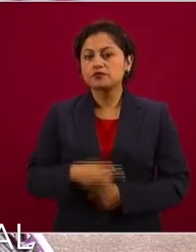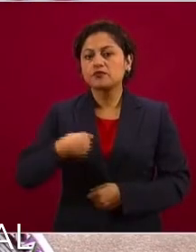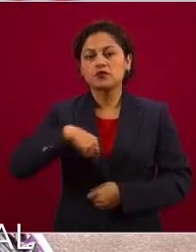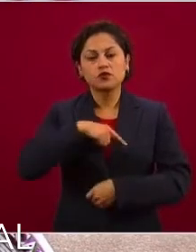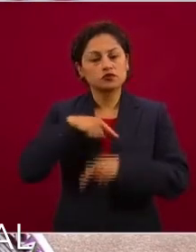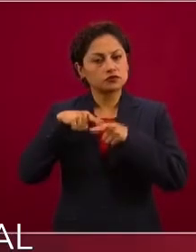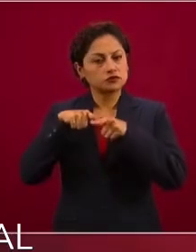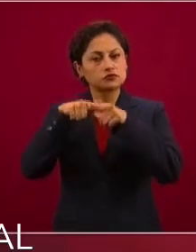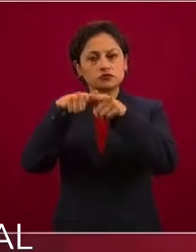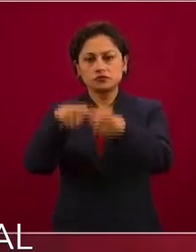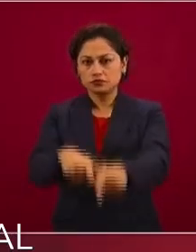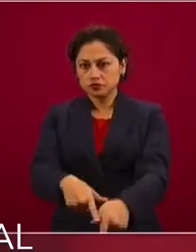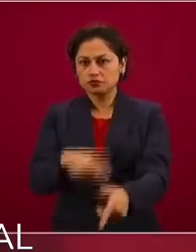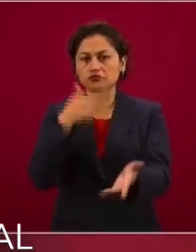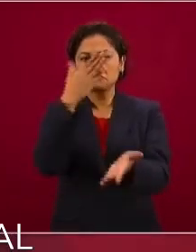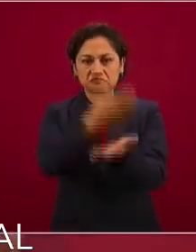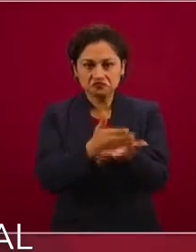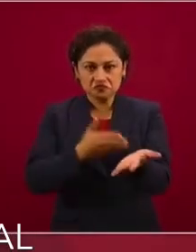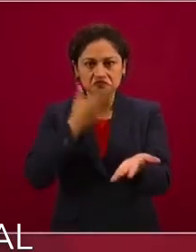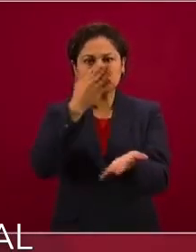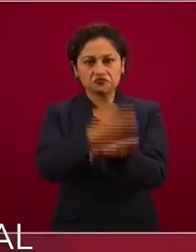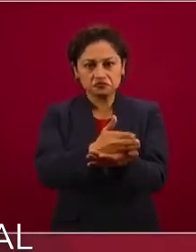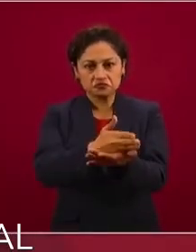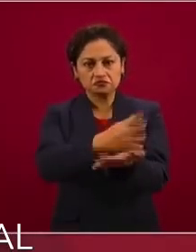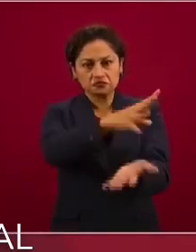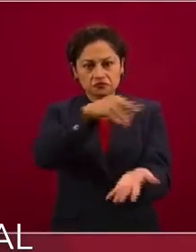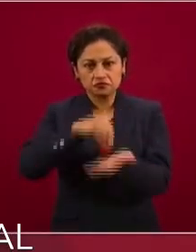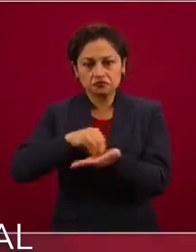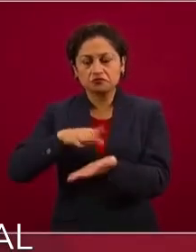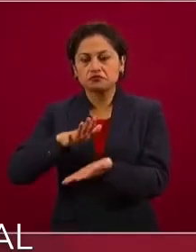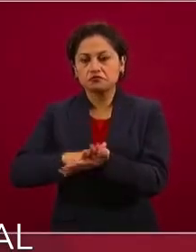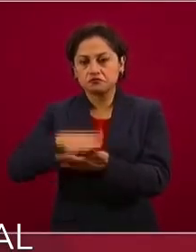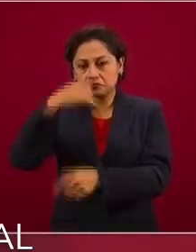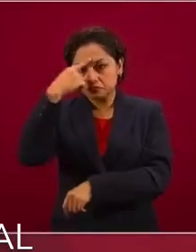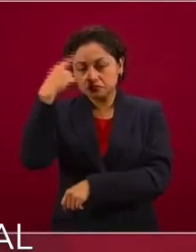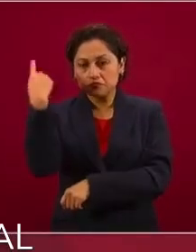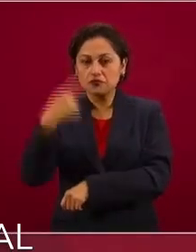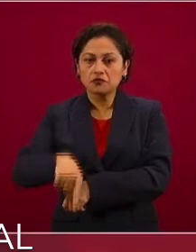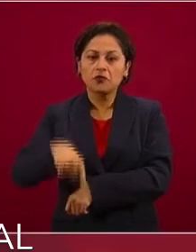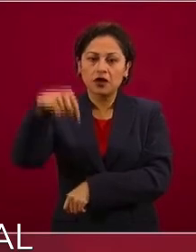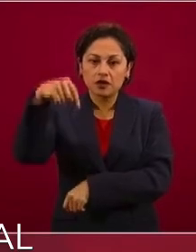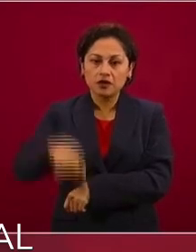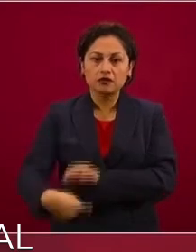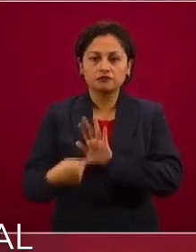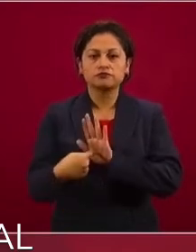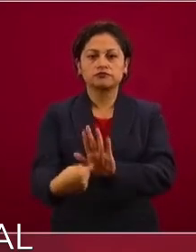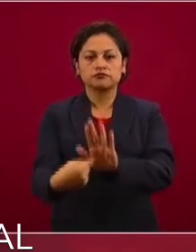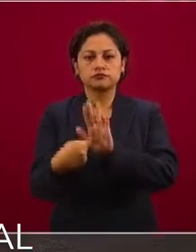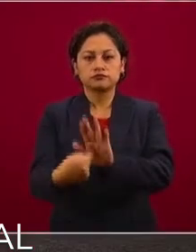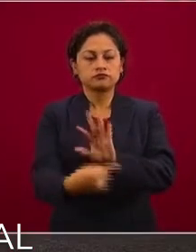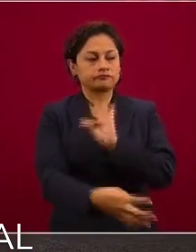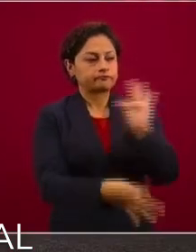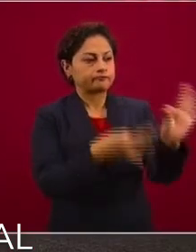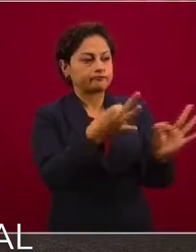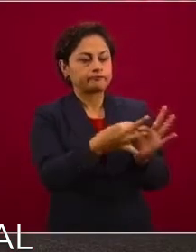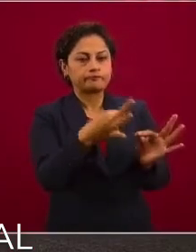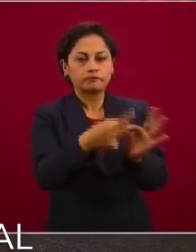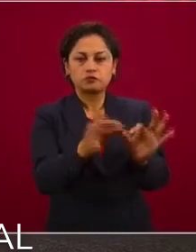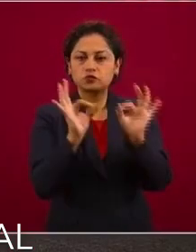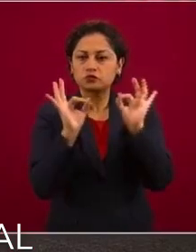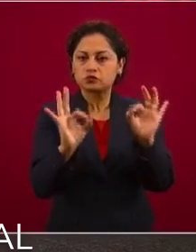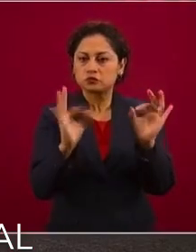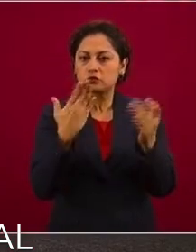igualmente para tener ejemplos destacados de cumplimiento y también aquellas empresas que no han